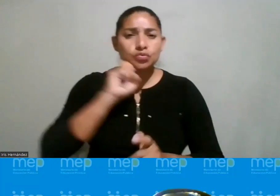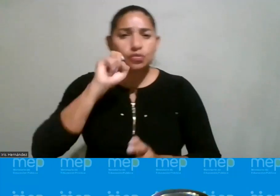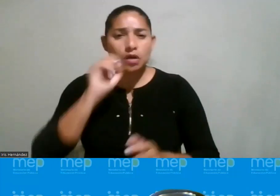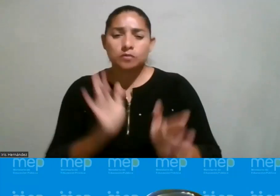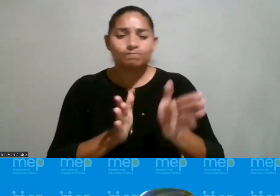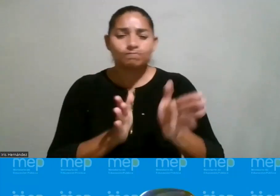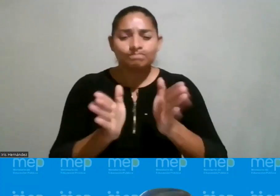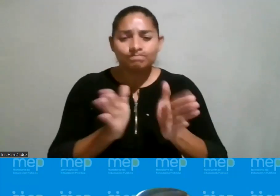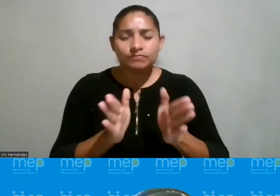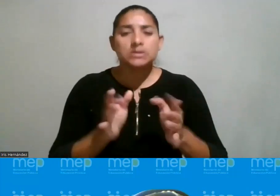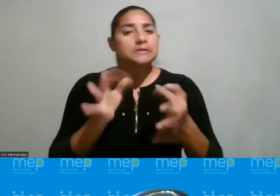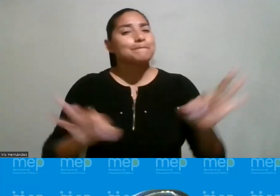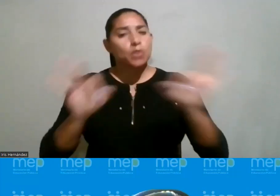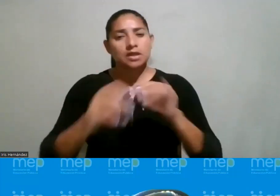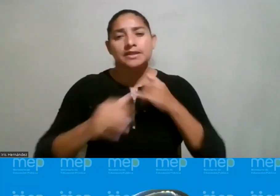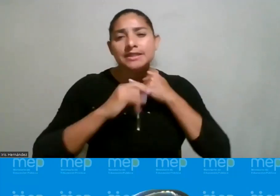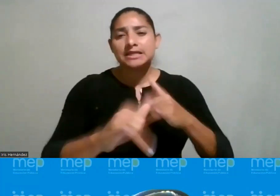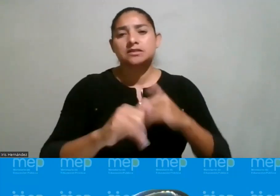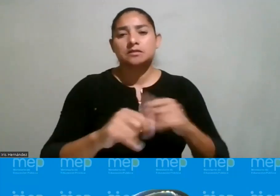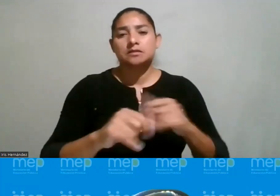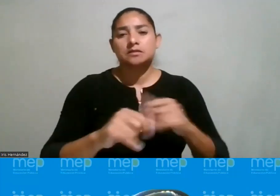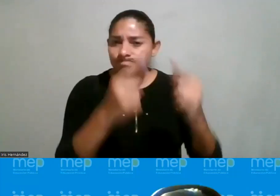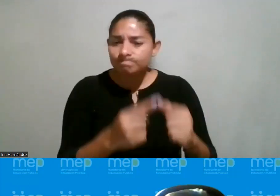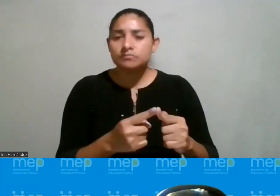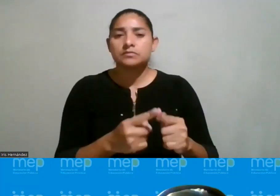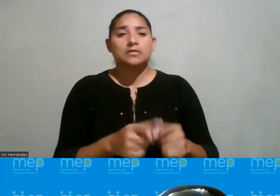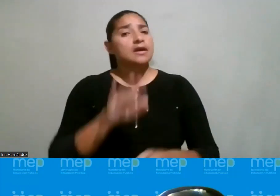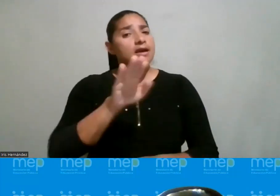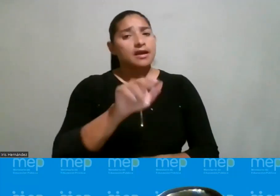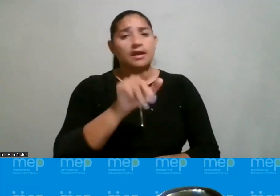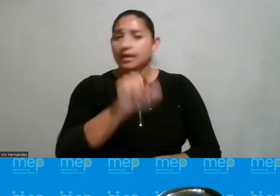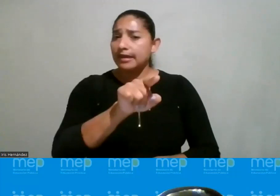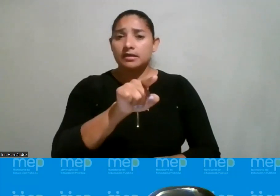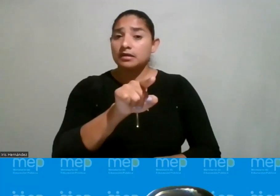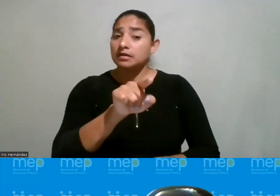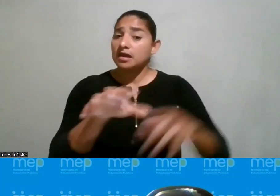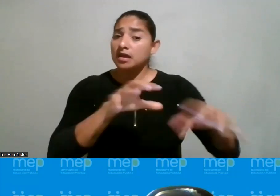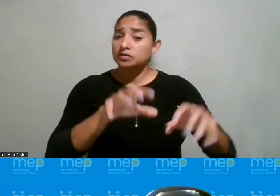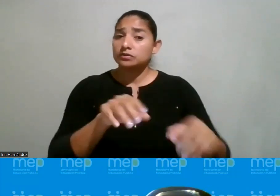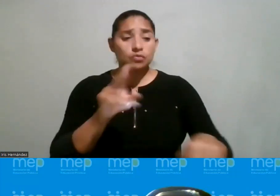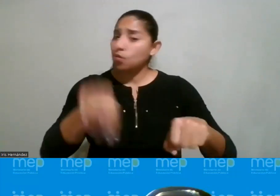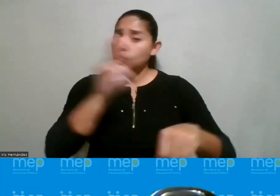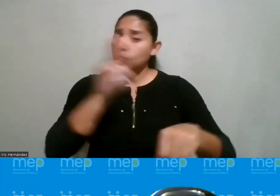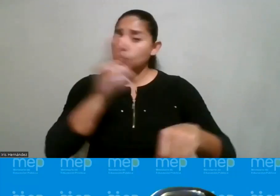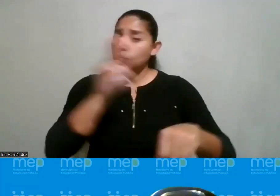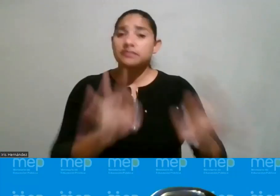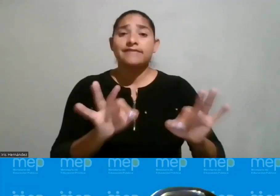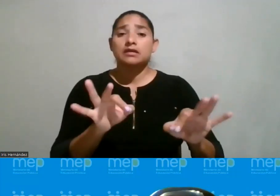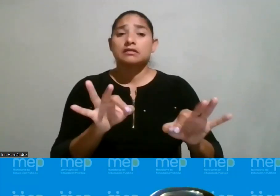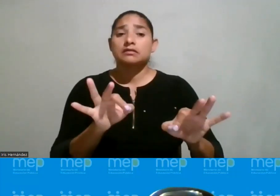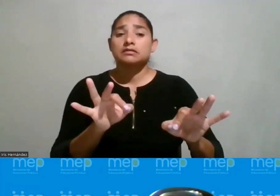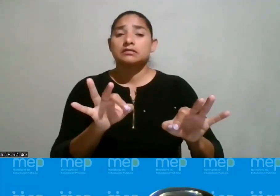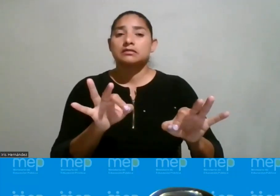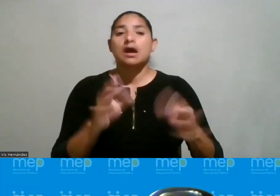permiten señalar aquello que decimos ey eso que estás haciendo no es una cosa normal ¿verdad?